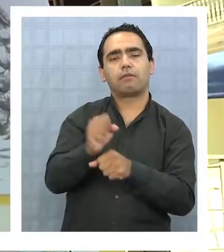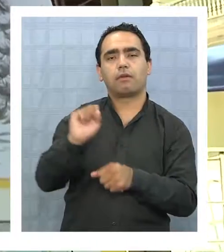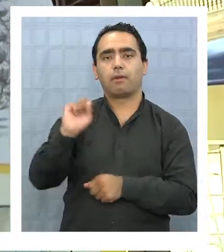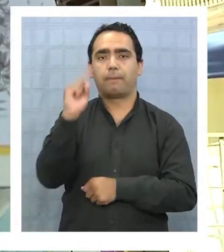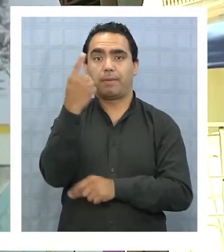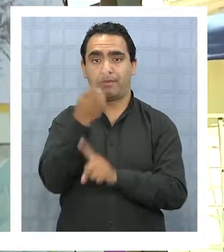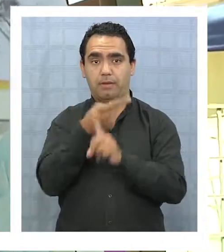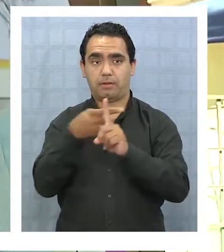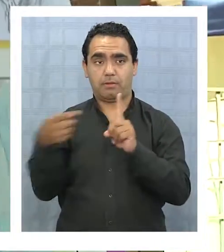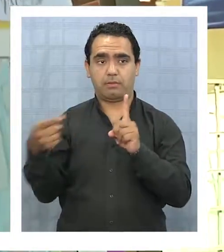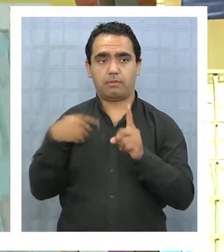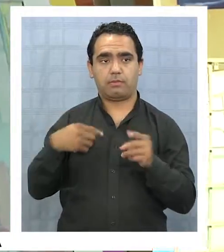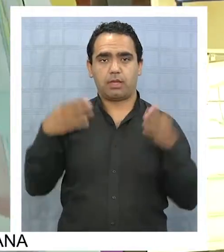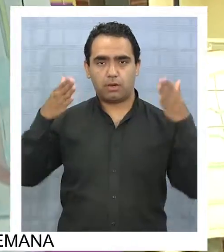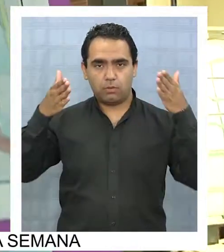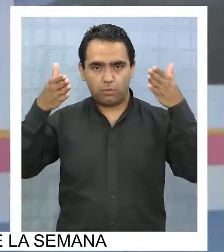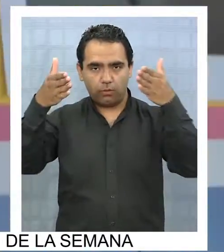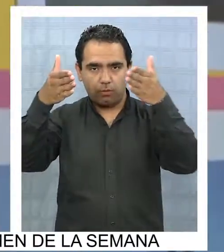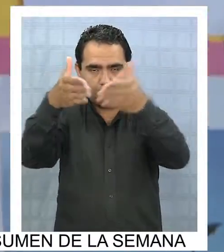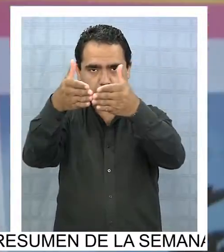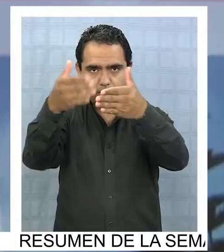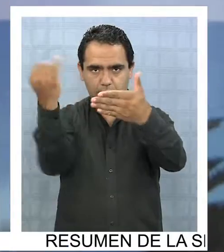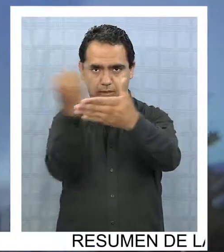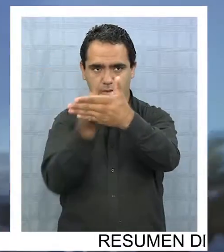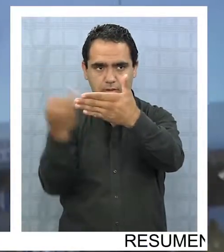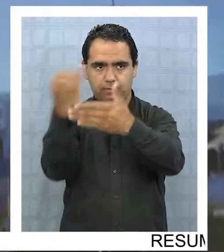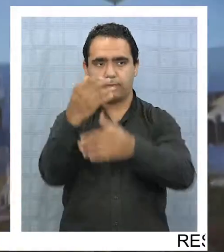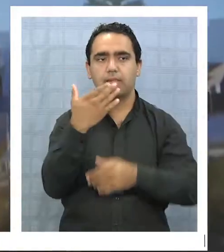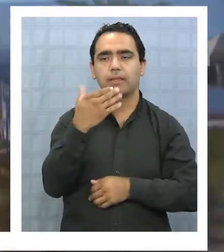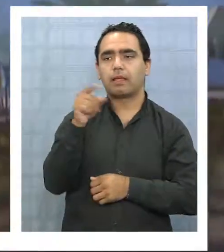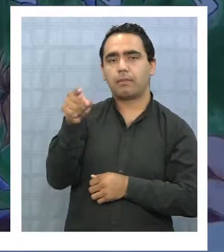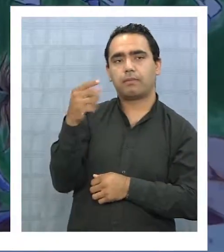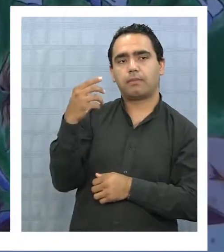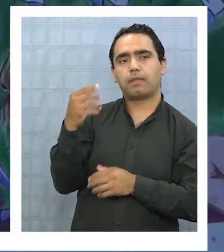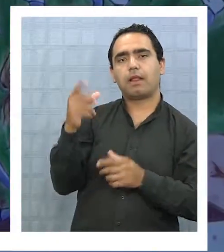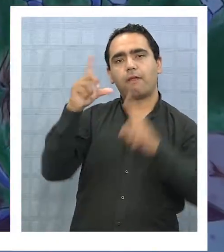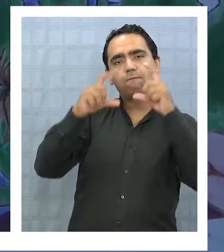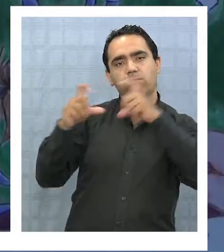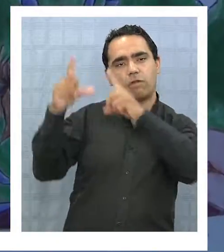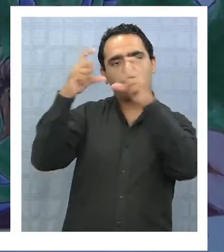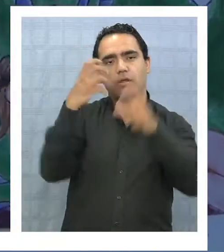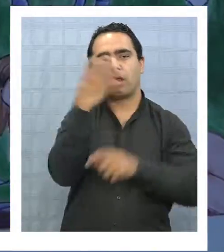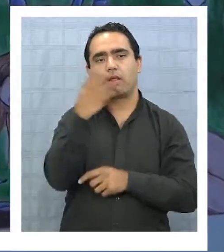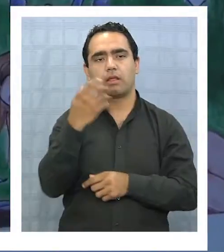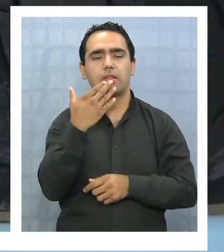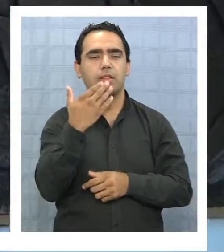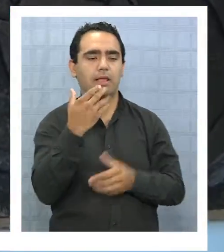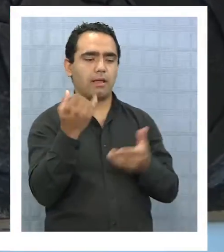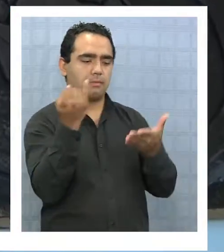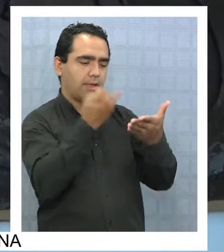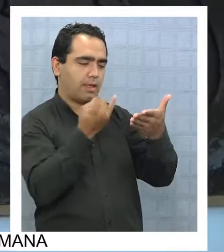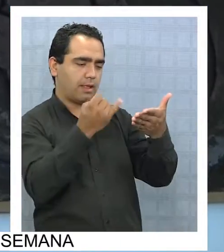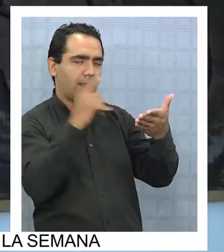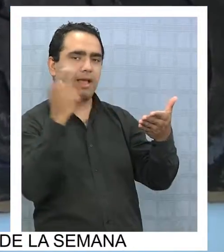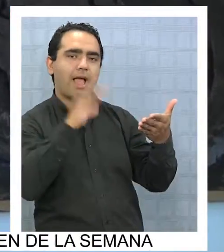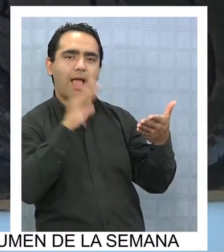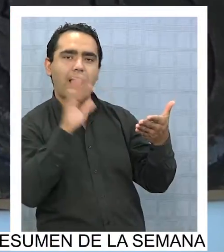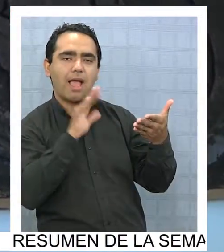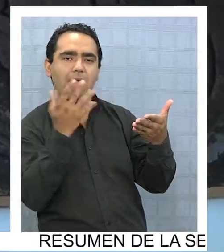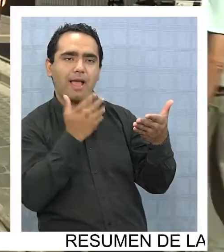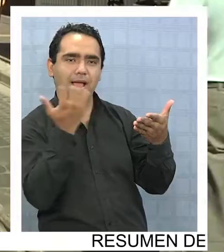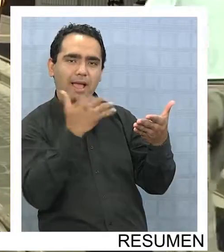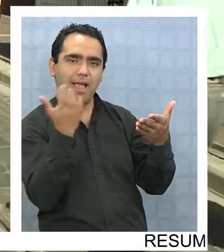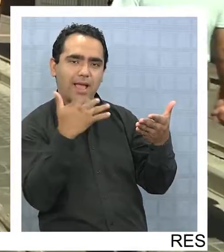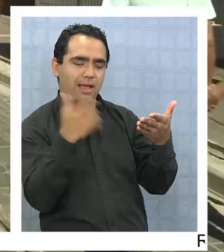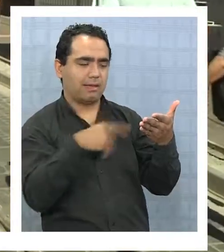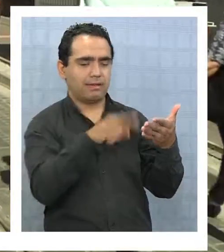medio que son perspectiva en paisaje, lenguaje fotográfico, cómics y silografía tallada en